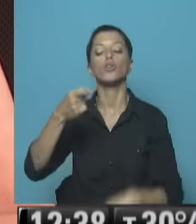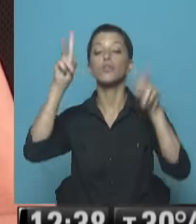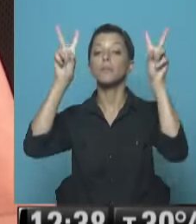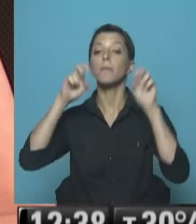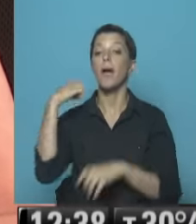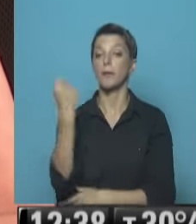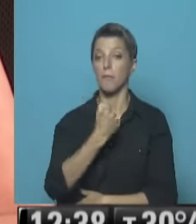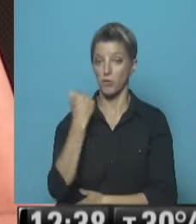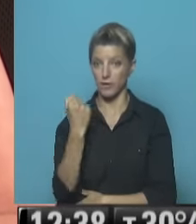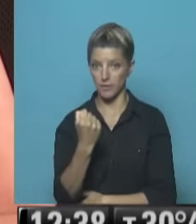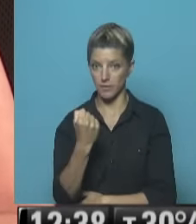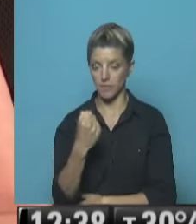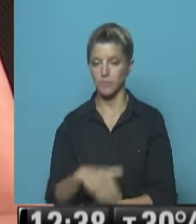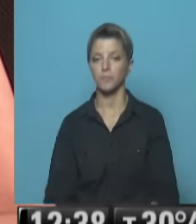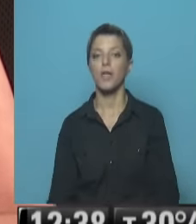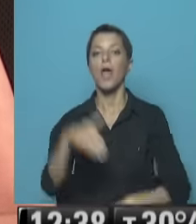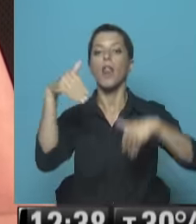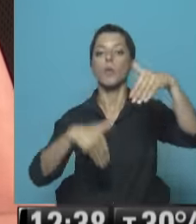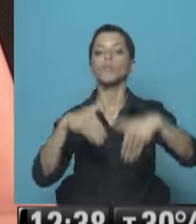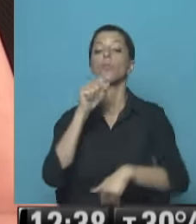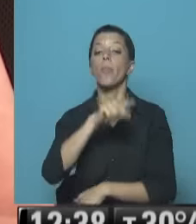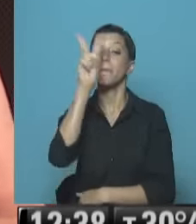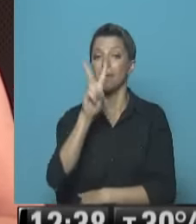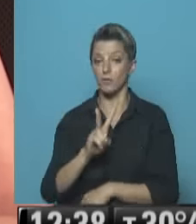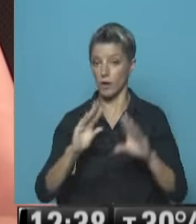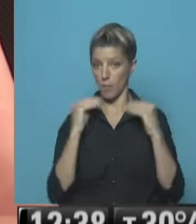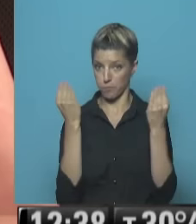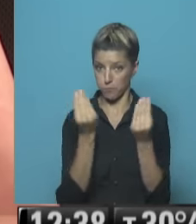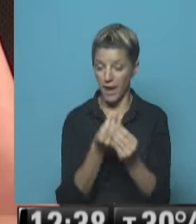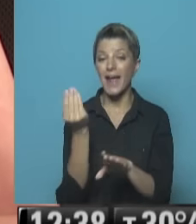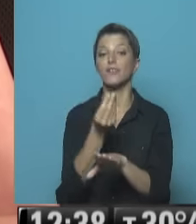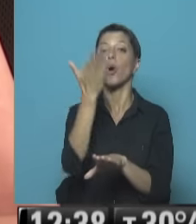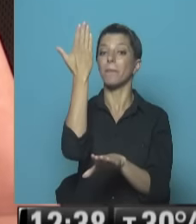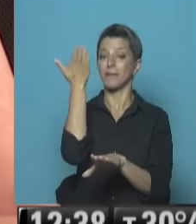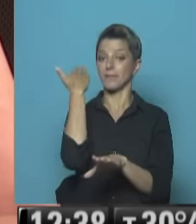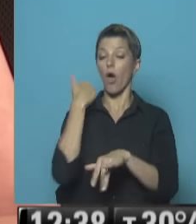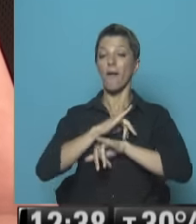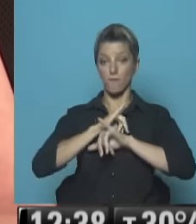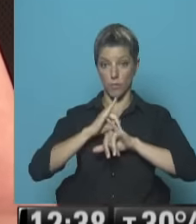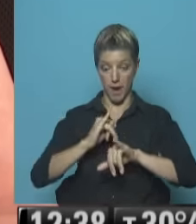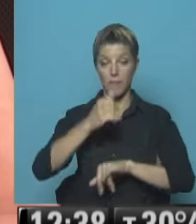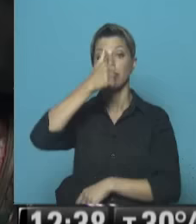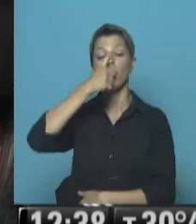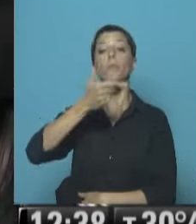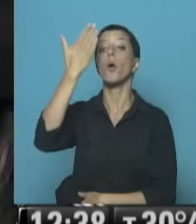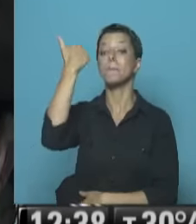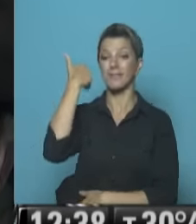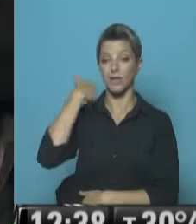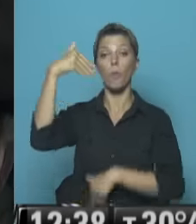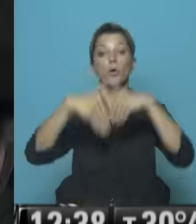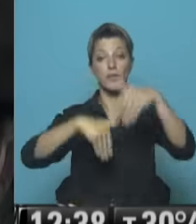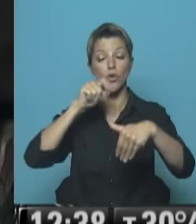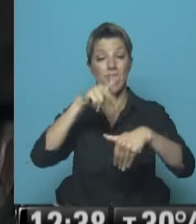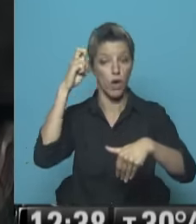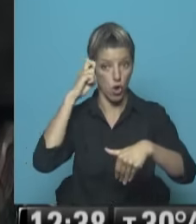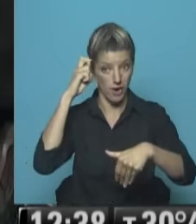resultado De las elecciones en Venezuela El sábado pasado lo anunciamos El domingo hubo elecciones parlamentarias Pero fueron